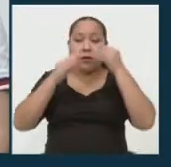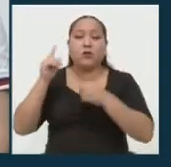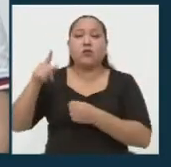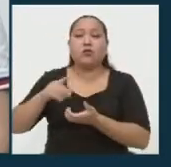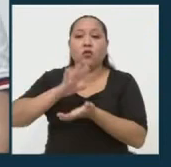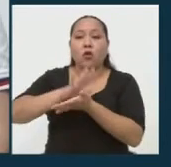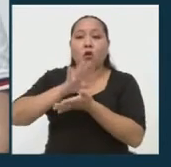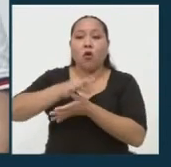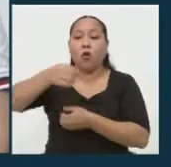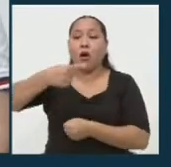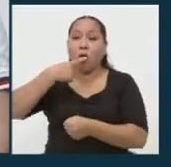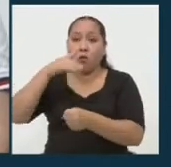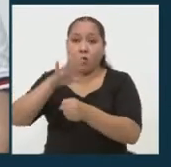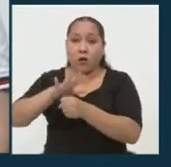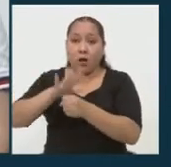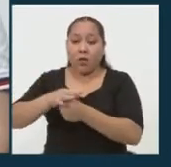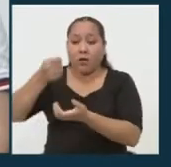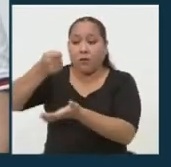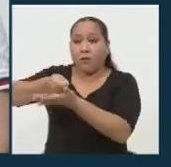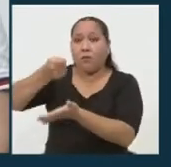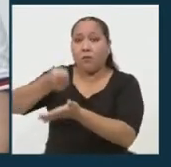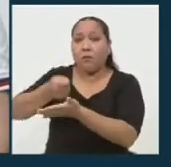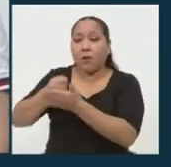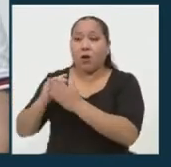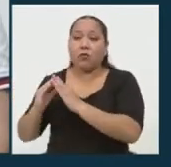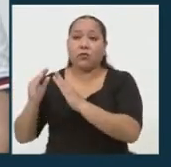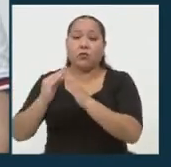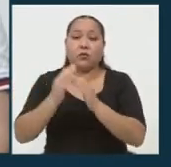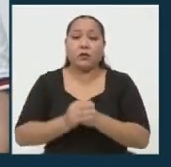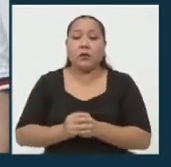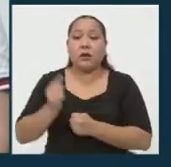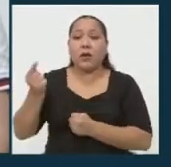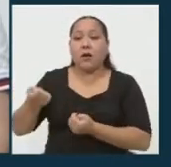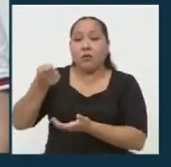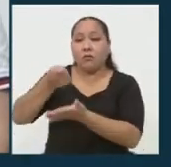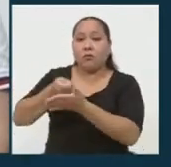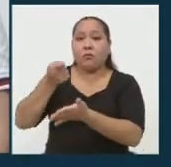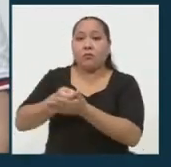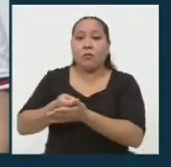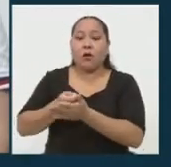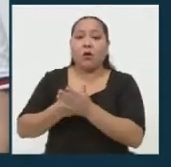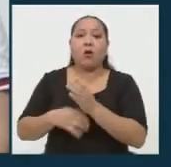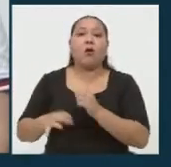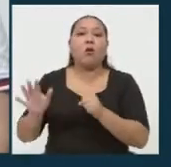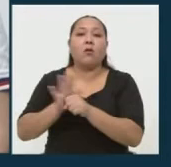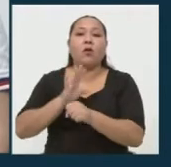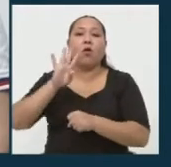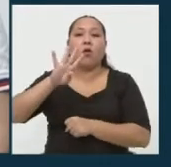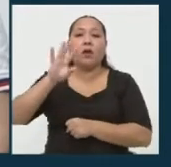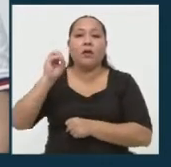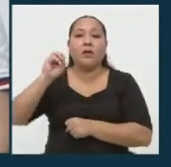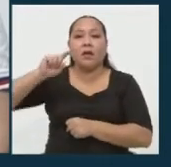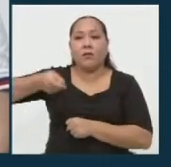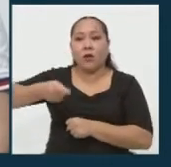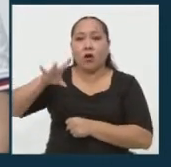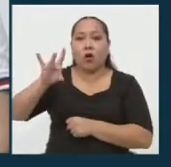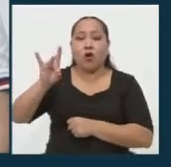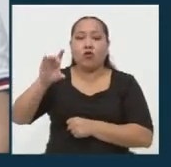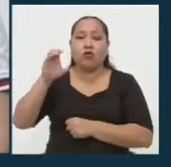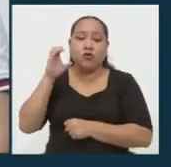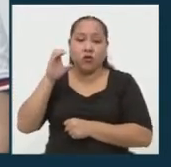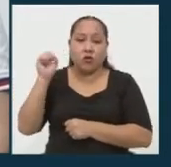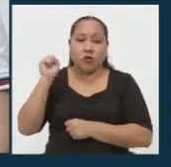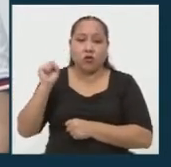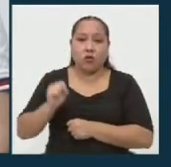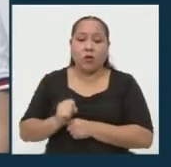declaración jurada de ingresos de bienes y rentas en su hoja de vida, registró un ingreso total de 40.800 soles correspondiente